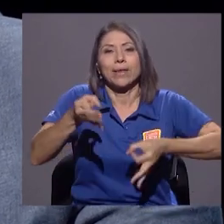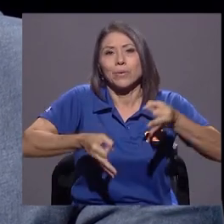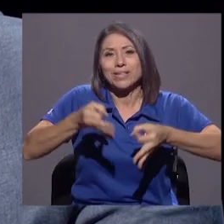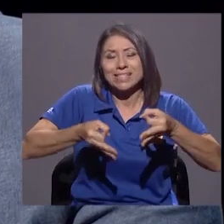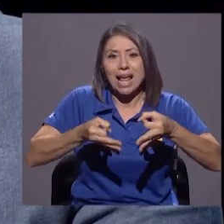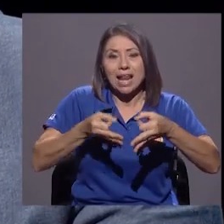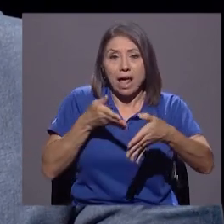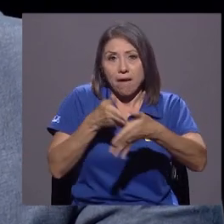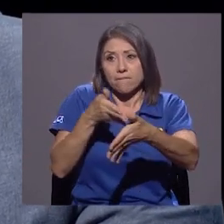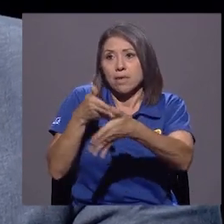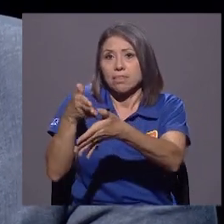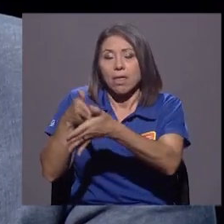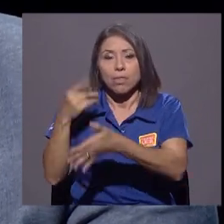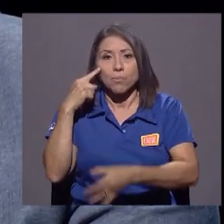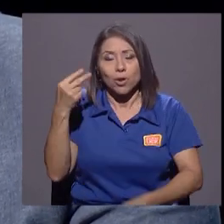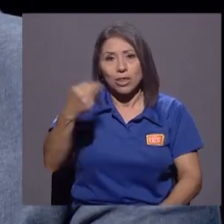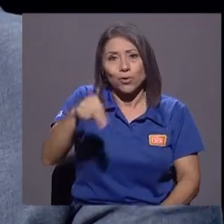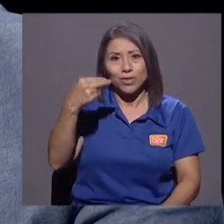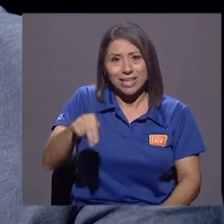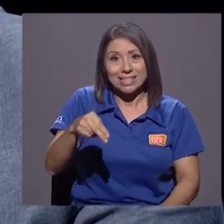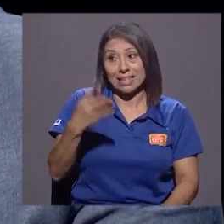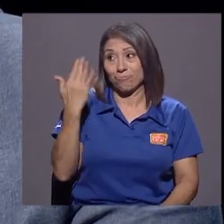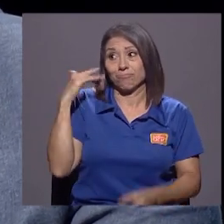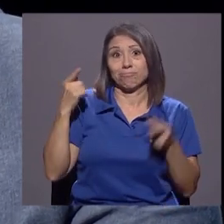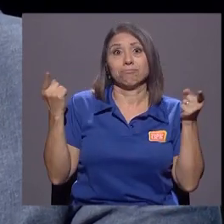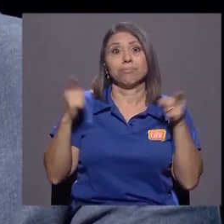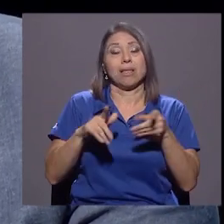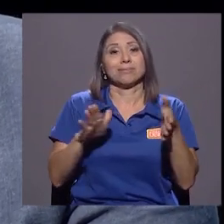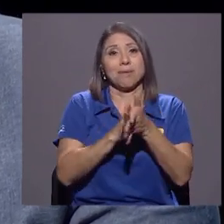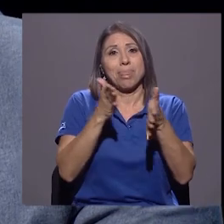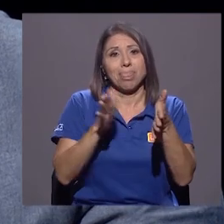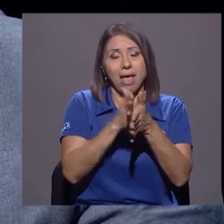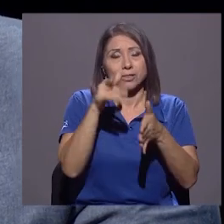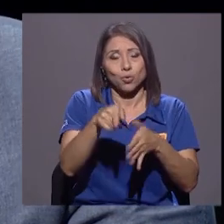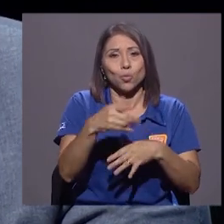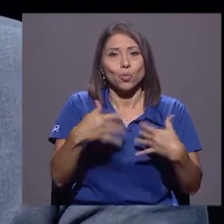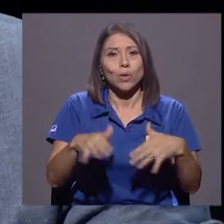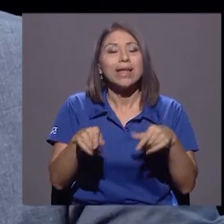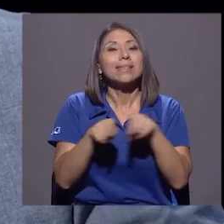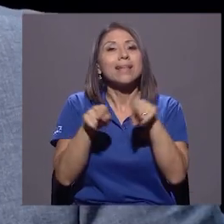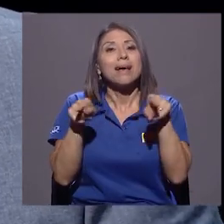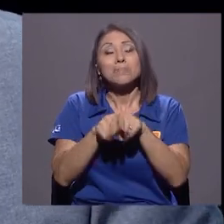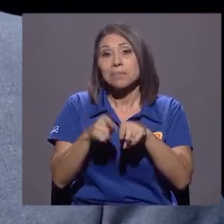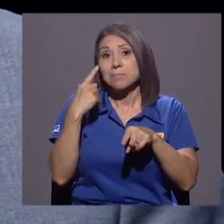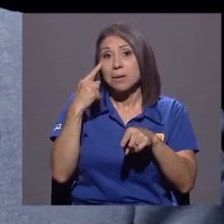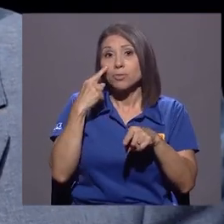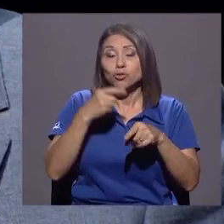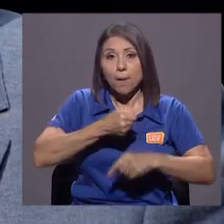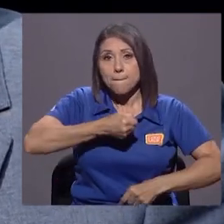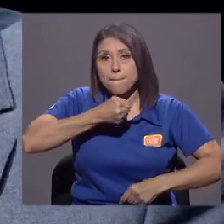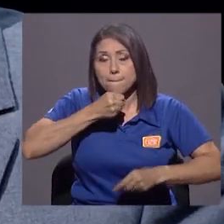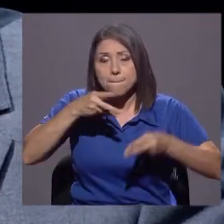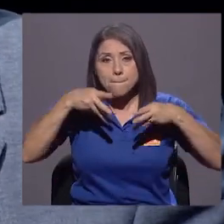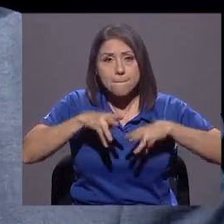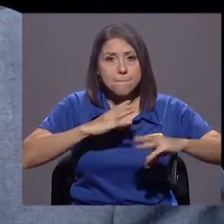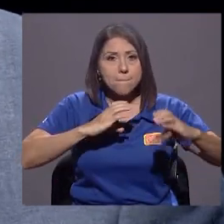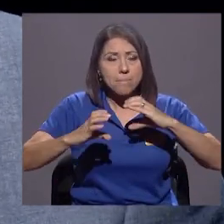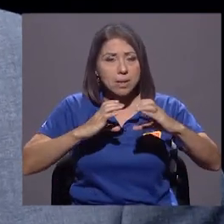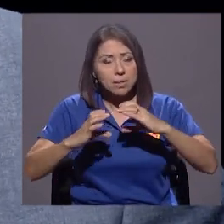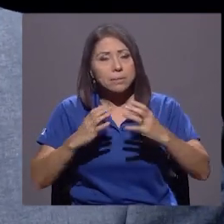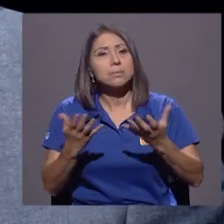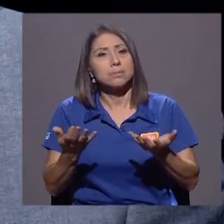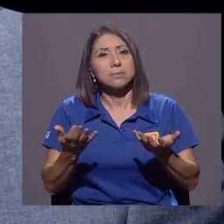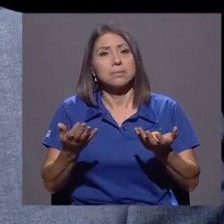las noticias y efectivamente el cementazo fue una de ellas. Nos encontramos también en una prensa que ha sido de algún modo